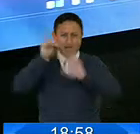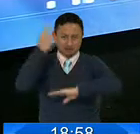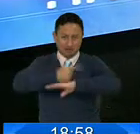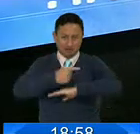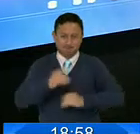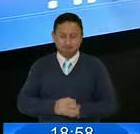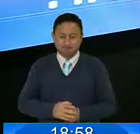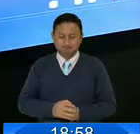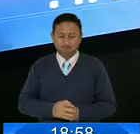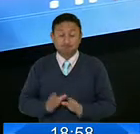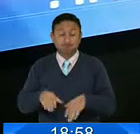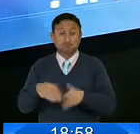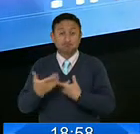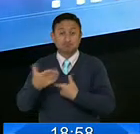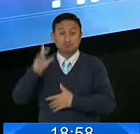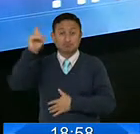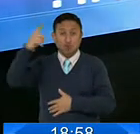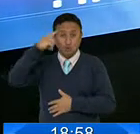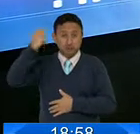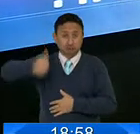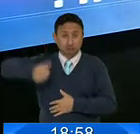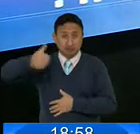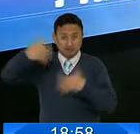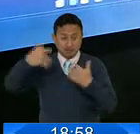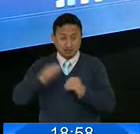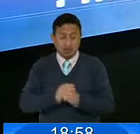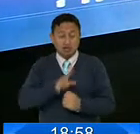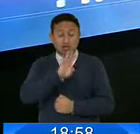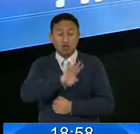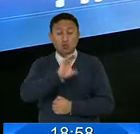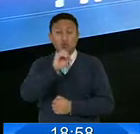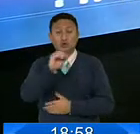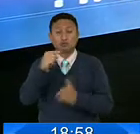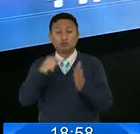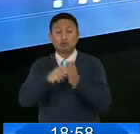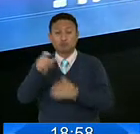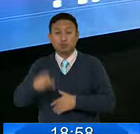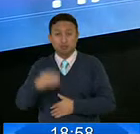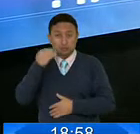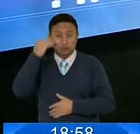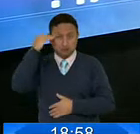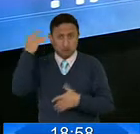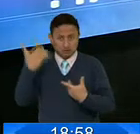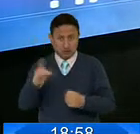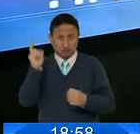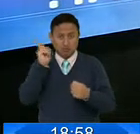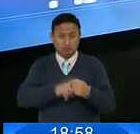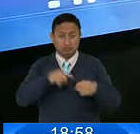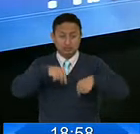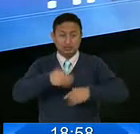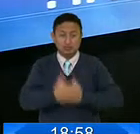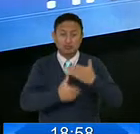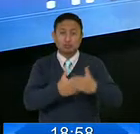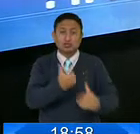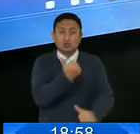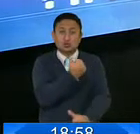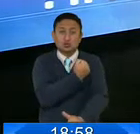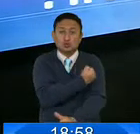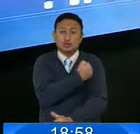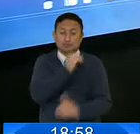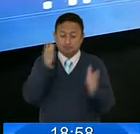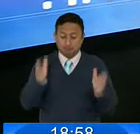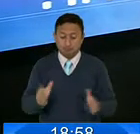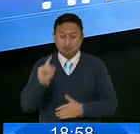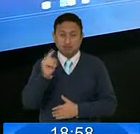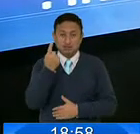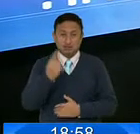del día. Según el gobierno, más de cuatrocientos mil adultos mayores están registrados para la vacunación en la fase uno.